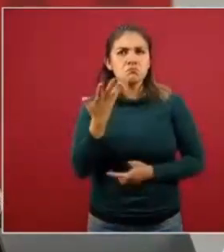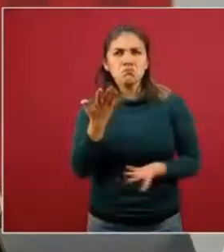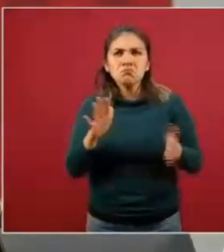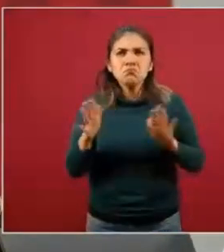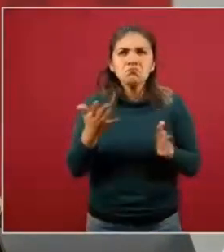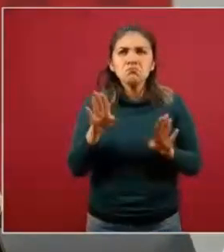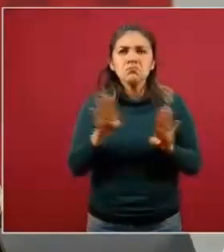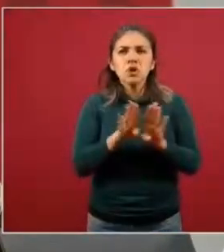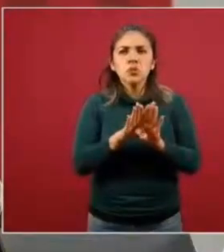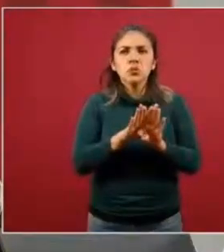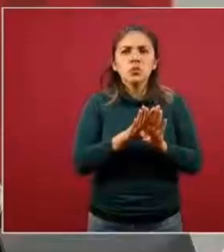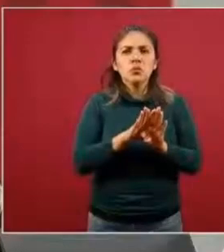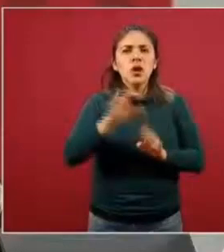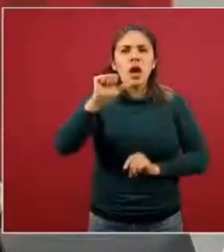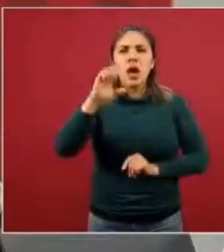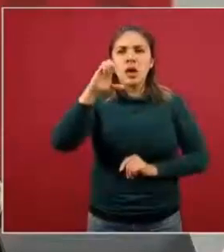ACMÉ.